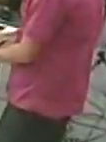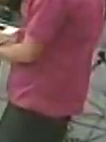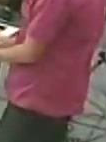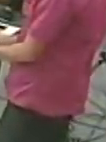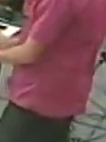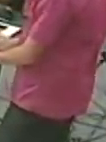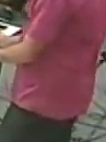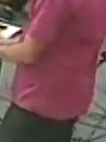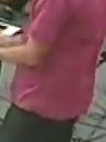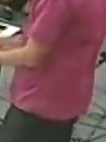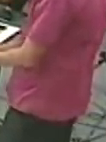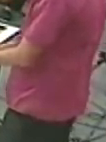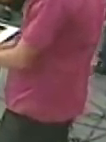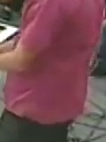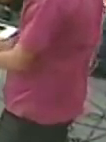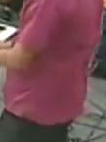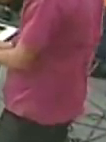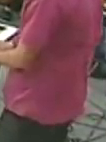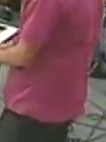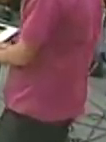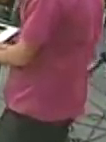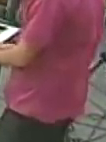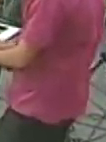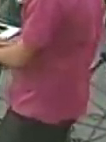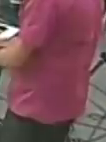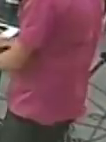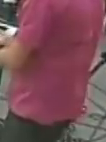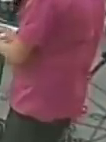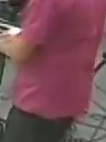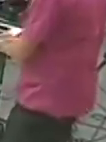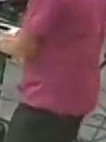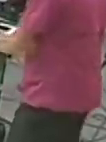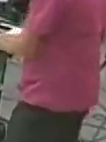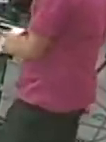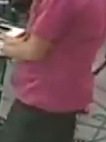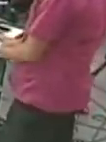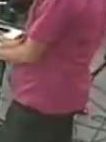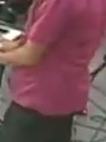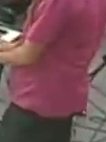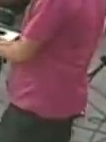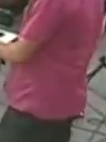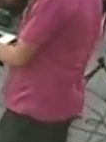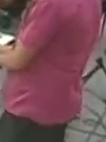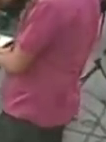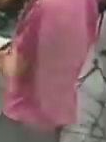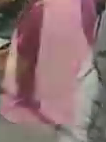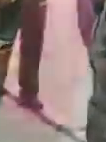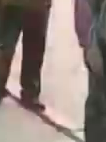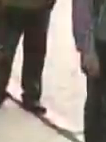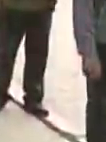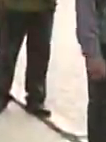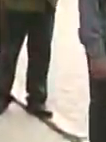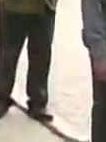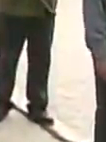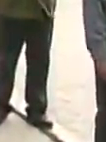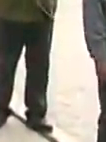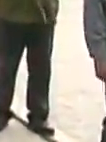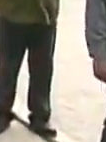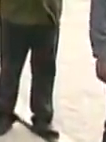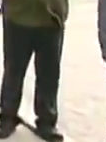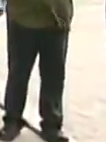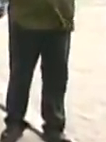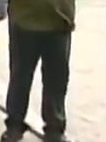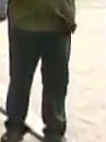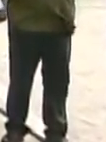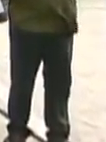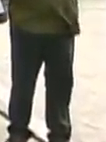envuelve y me fascina, y hasta me pone a bailar, O del sabor popular, que tiene el barrio y la esquina.